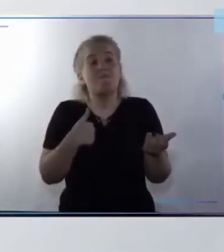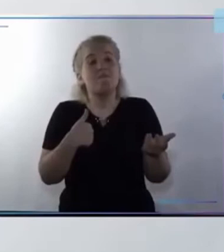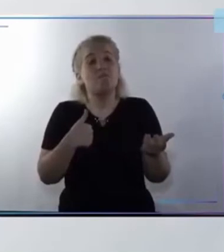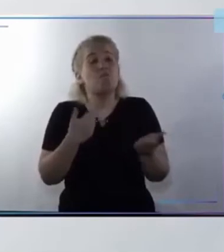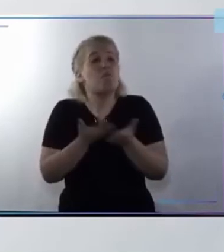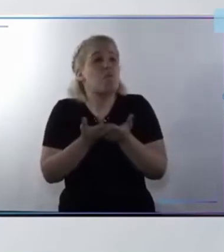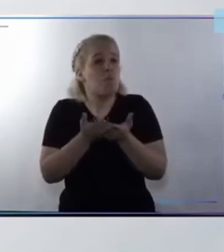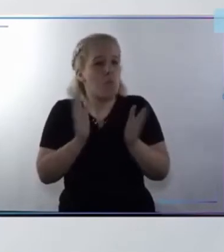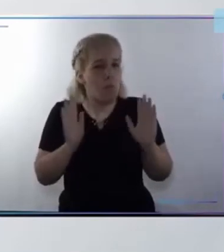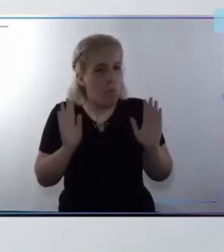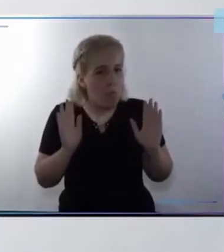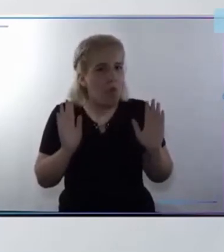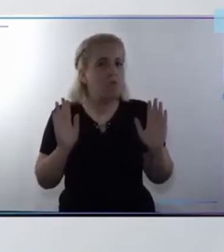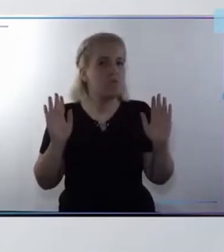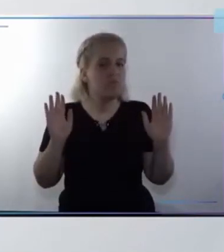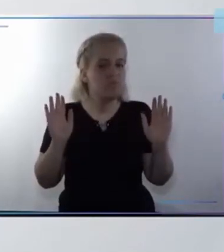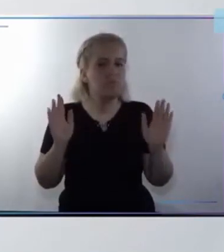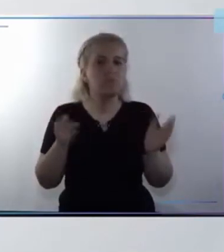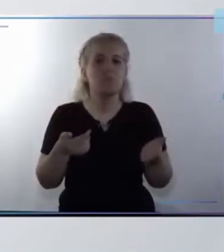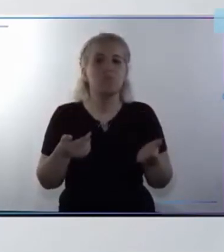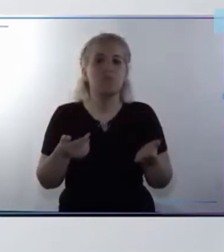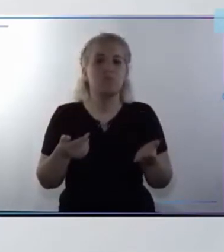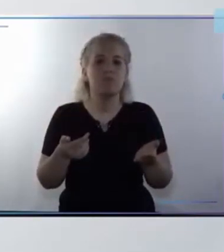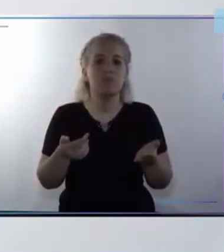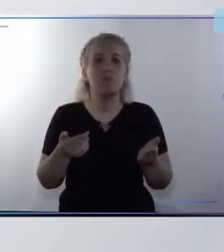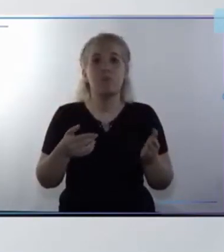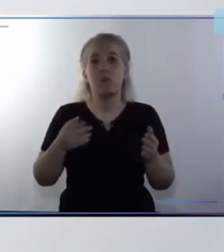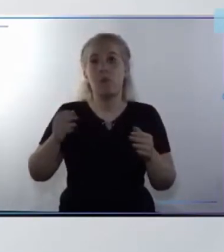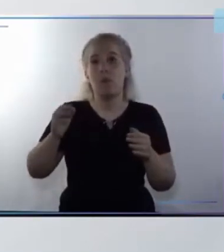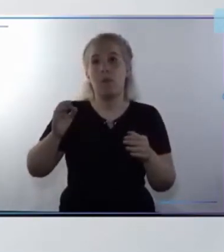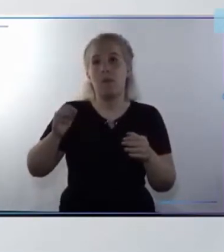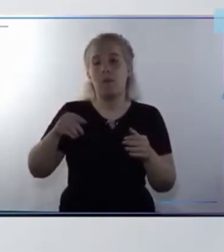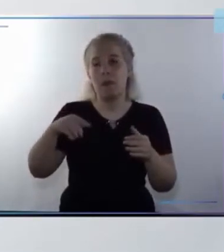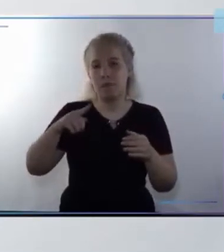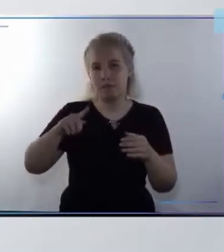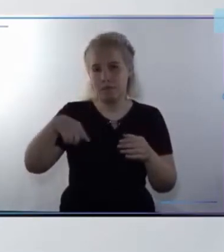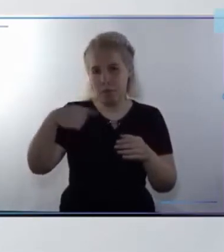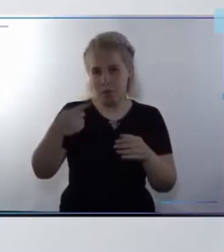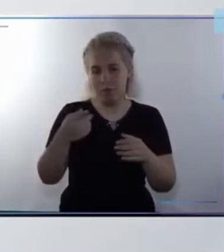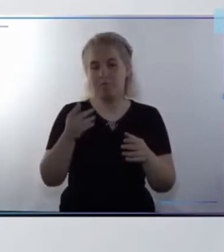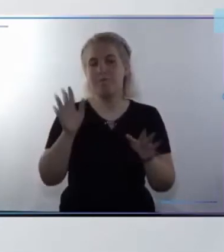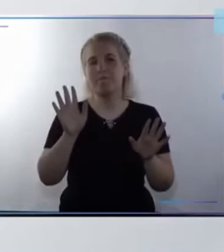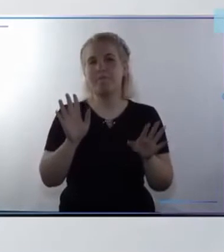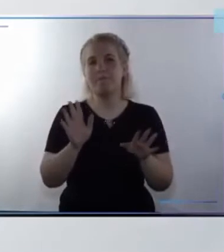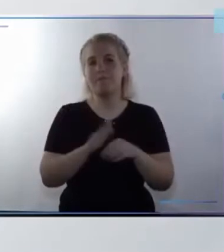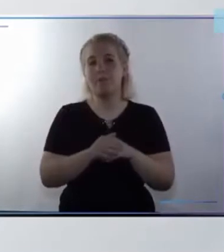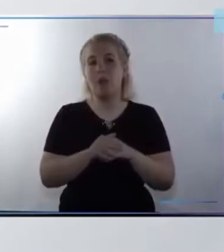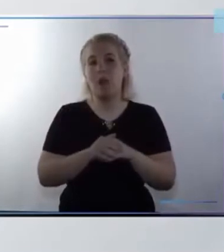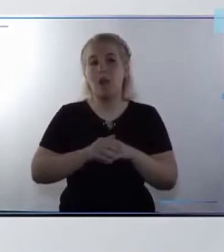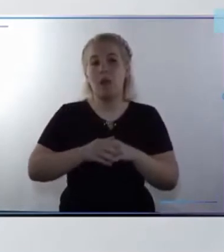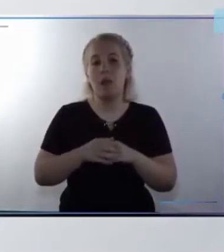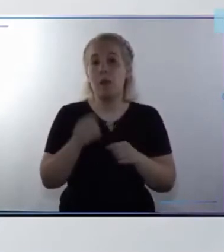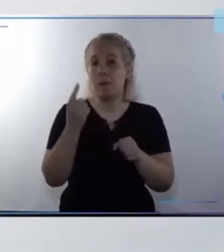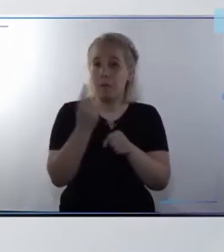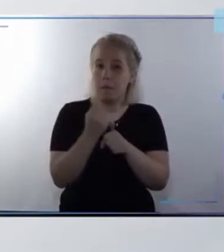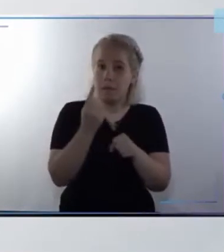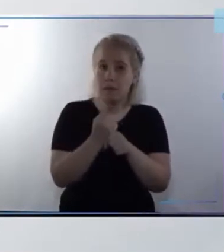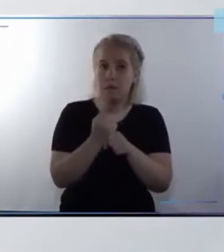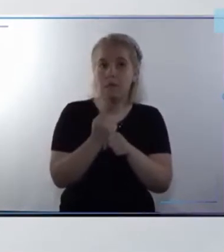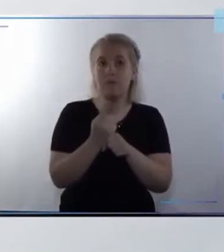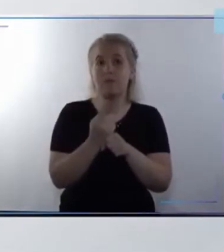proponer algunos lineamientos para la década de la acción. En principio, acelerar las soluciones